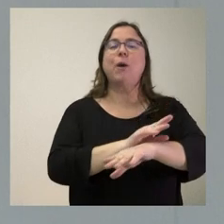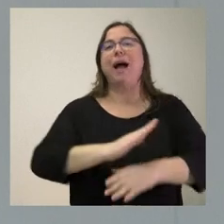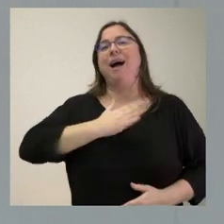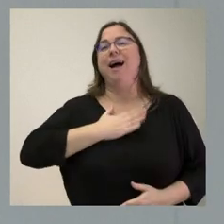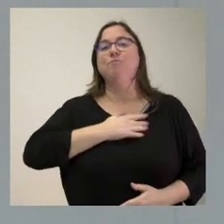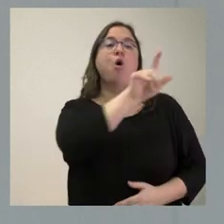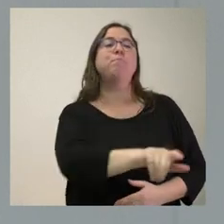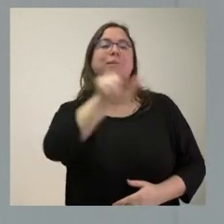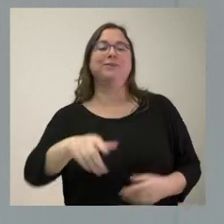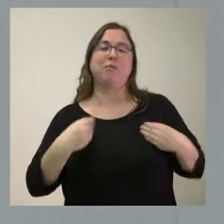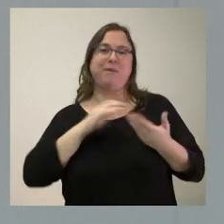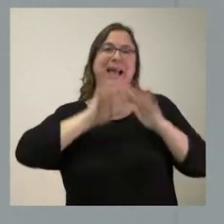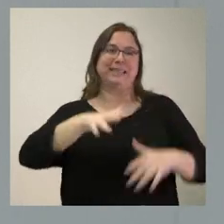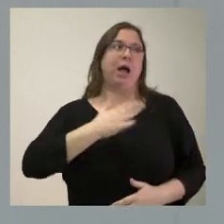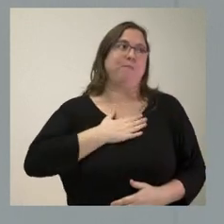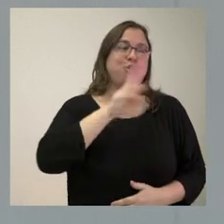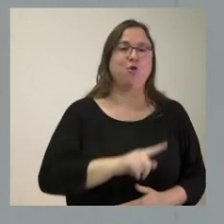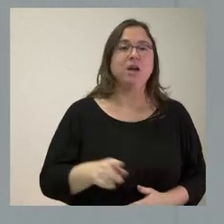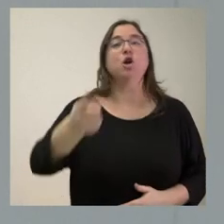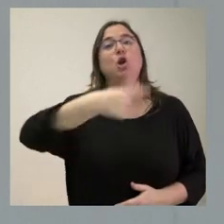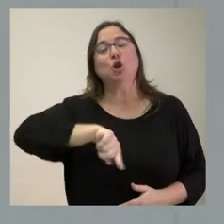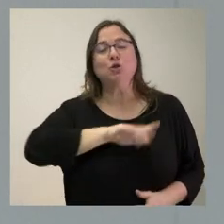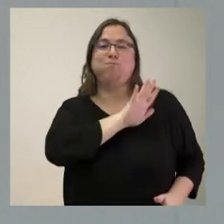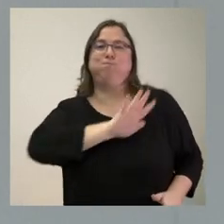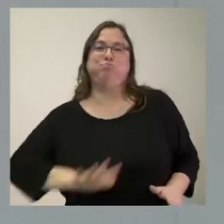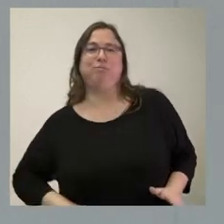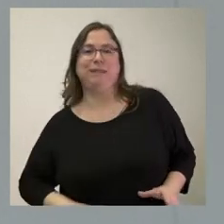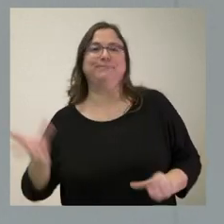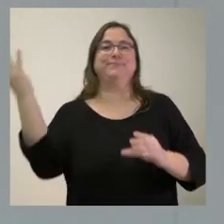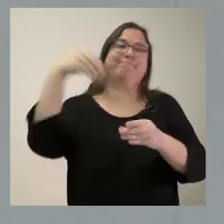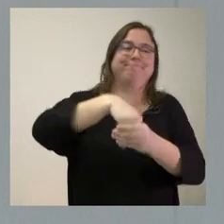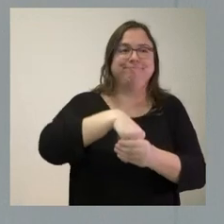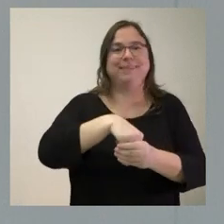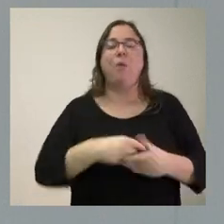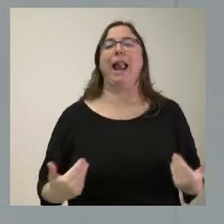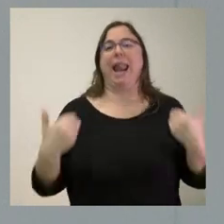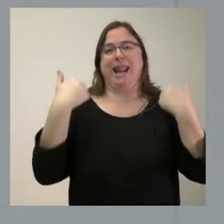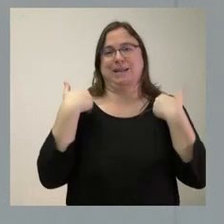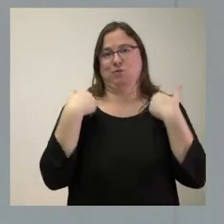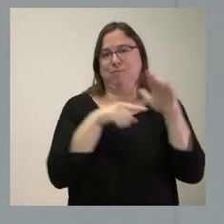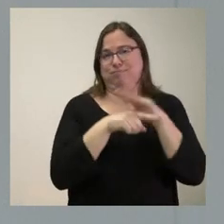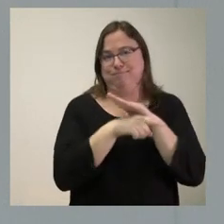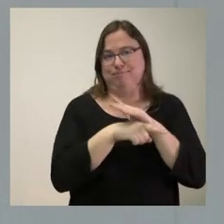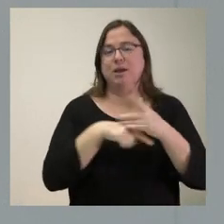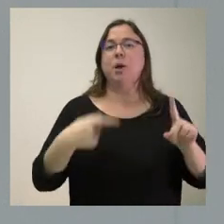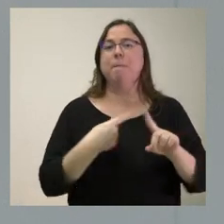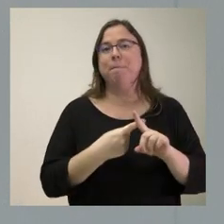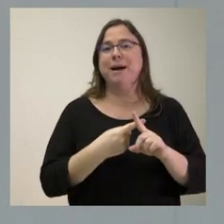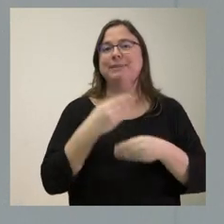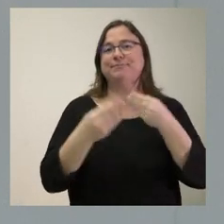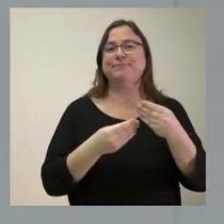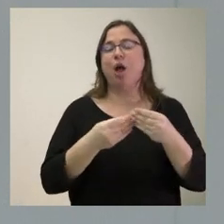a las personas de Castilla y León y nosotros estamos provisionalmente en el ejercicio de esas responsabilidades y actuamos de forma